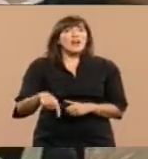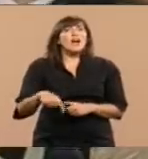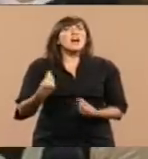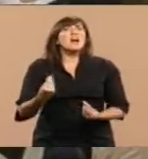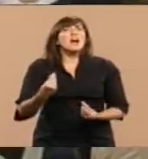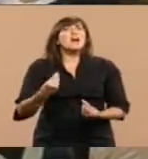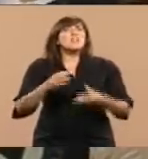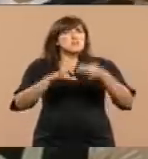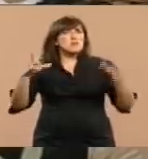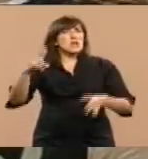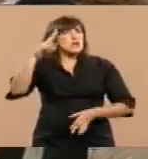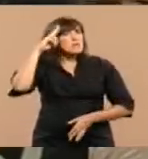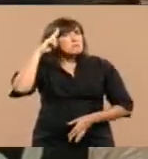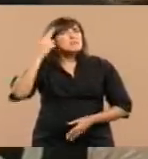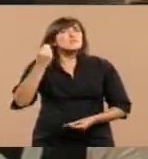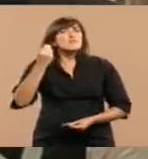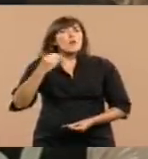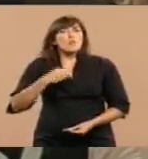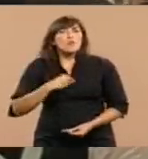respeto a la voluntad popular